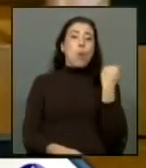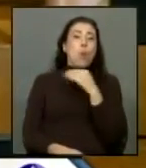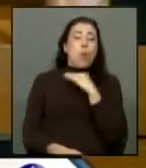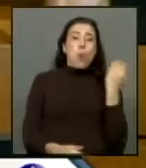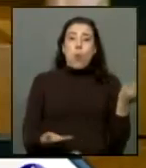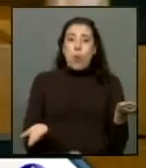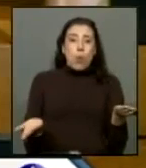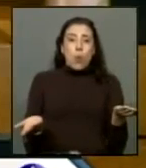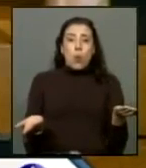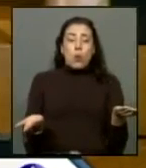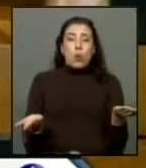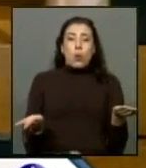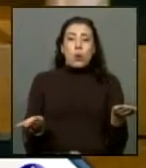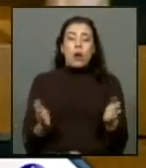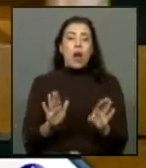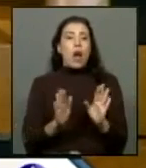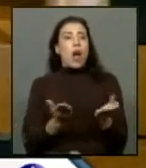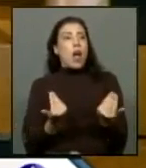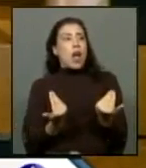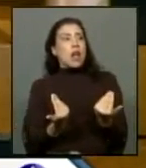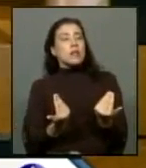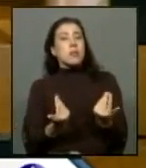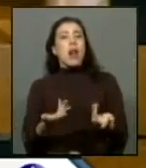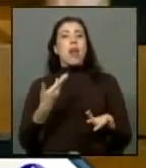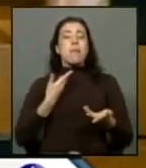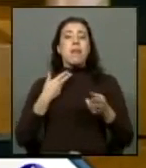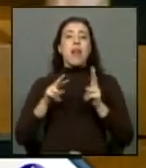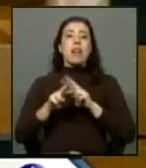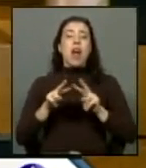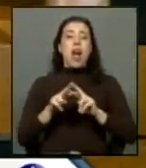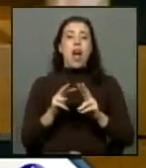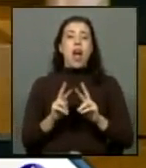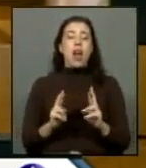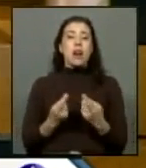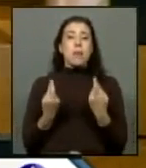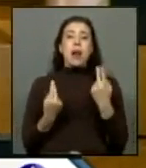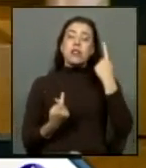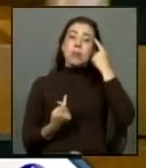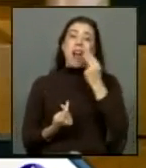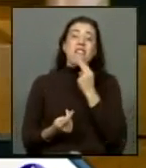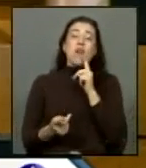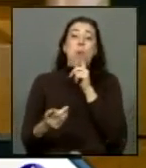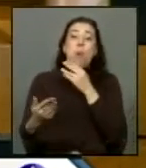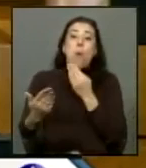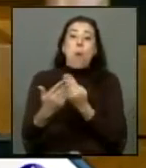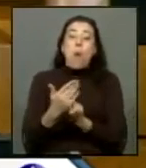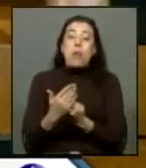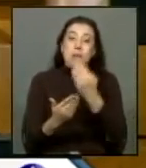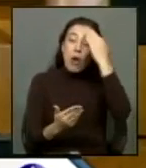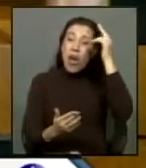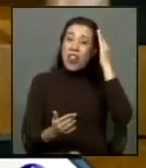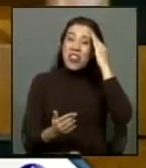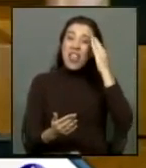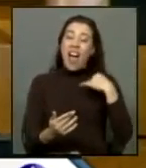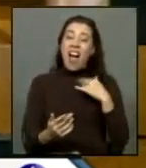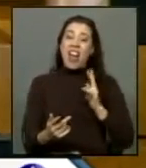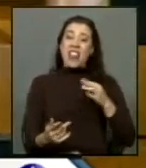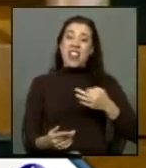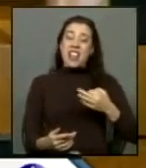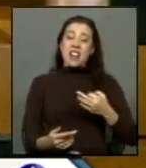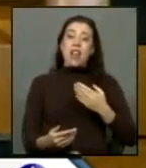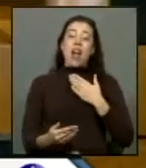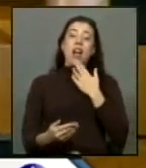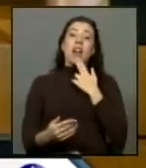sencillamente esperándoles llegar a la reparación para vivir sus últimos días con dignidad y el bienestar de que debe